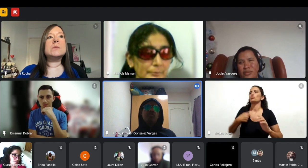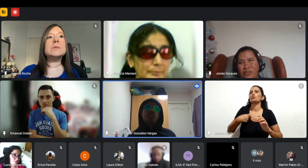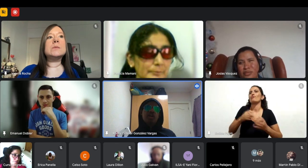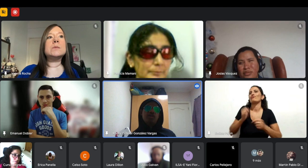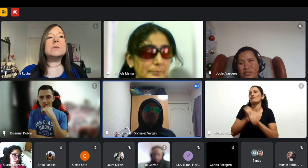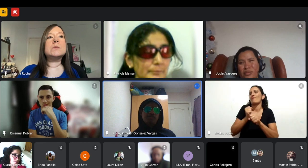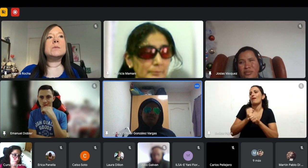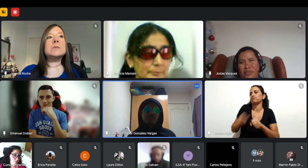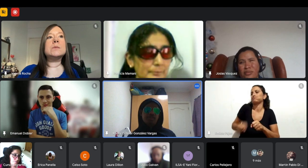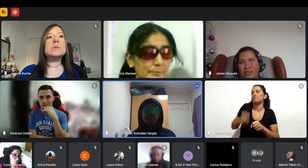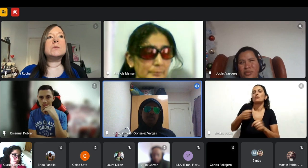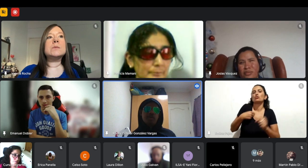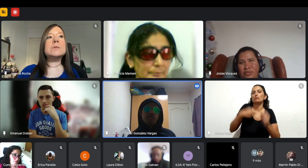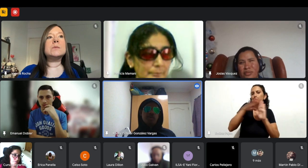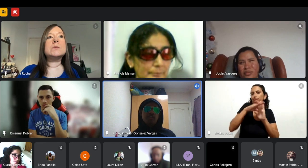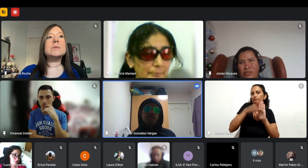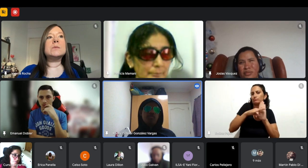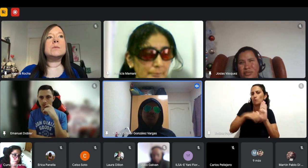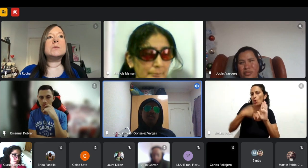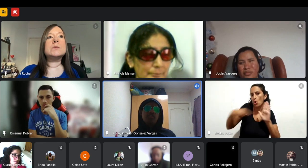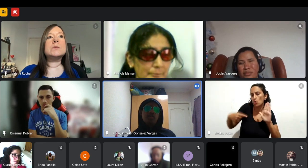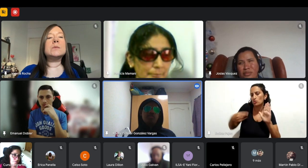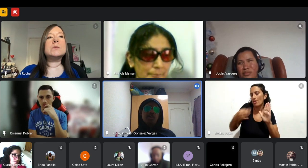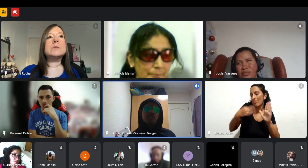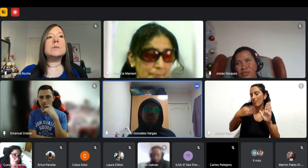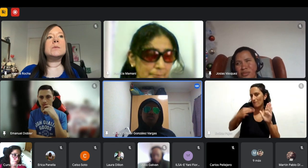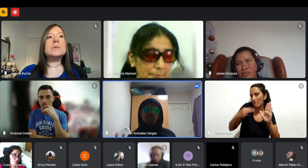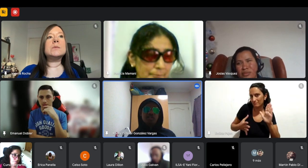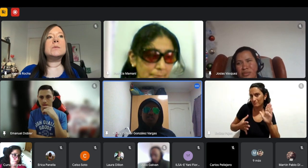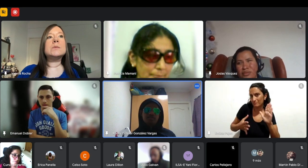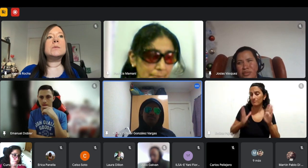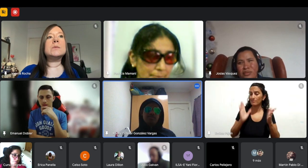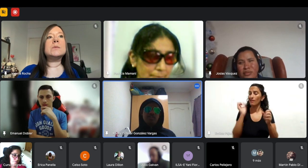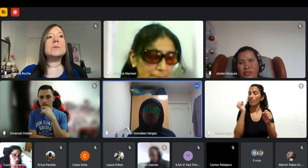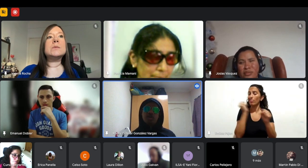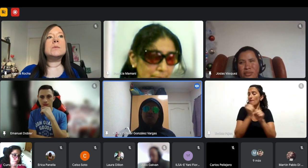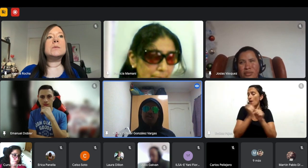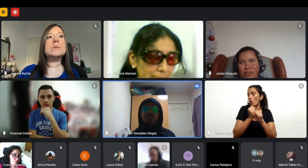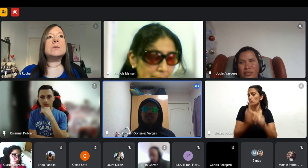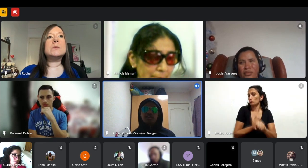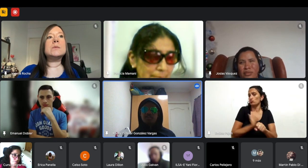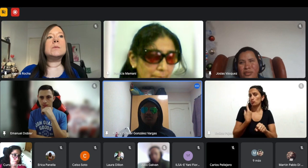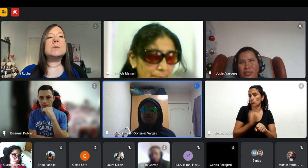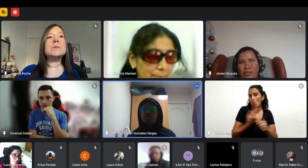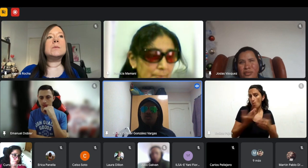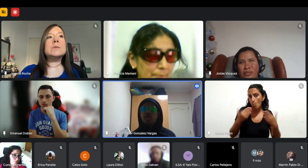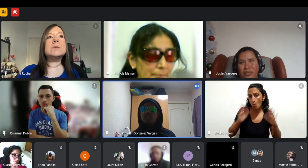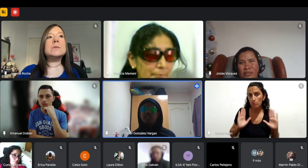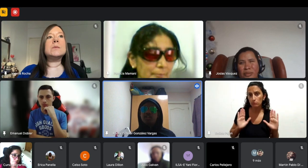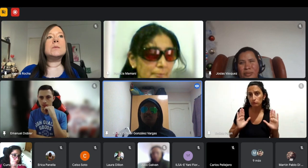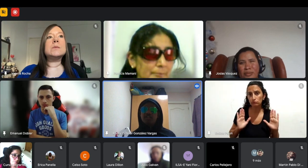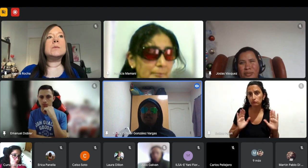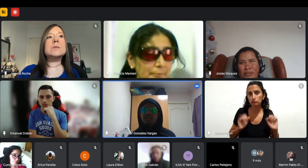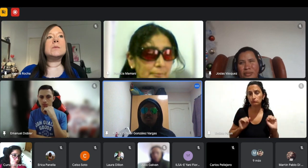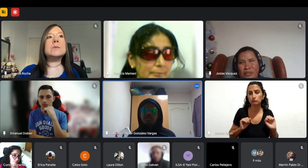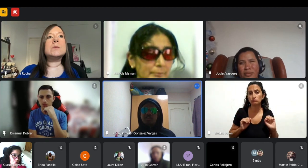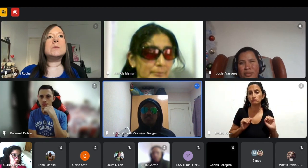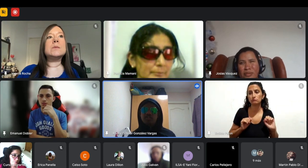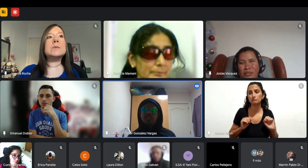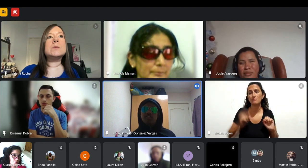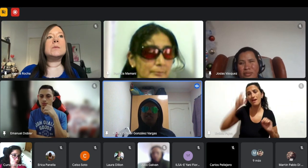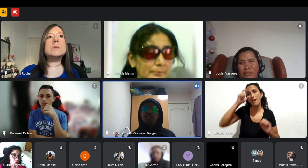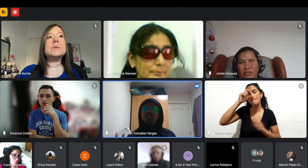bien posicionado pero el trabajo freelancer es un hecho y una empresa no le interesa